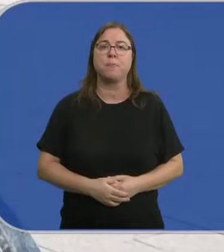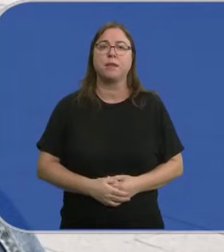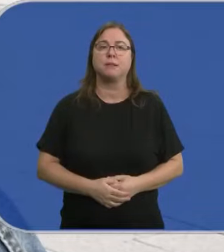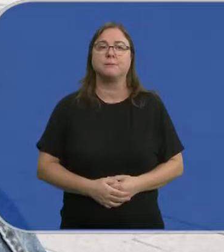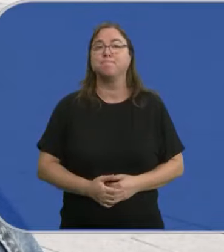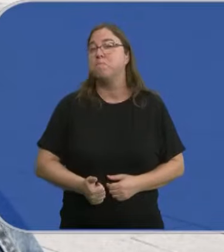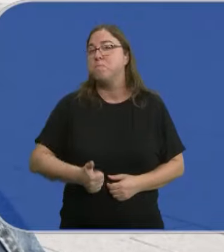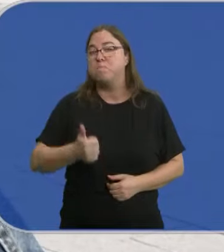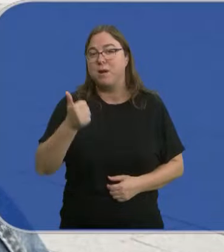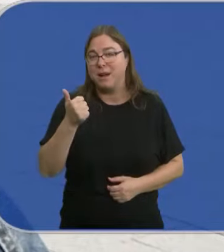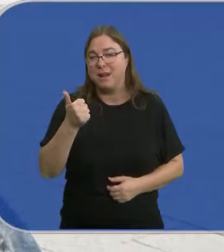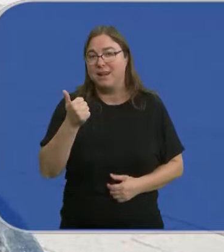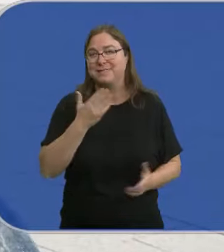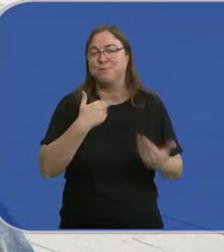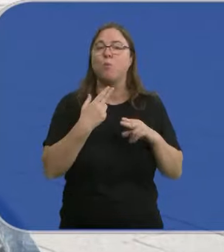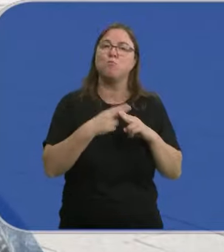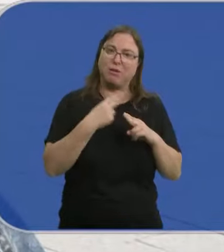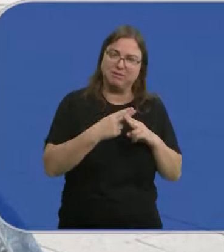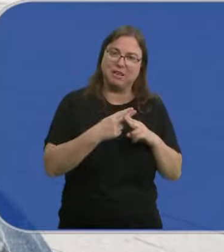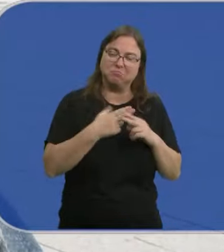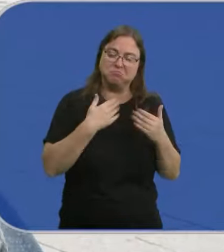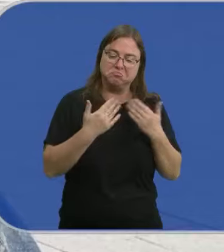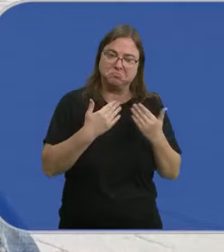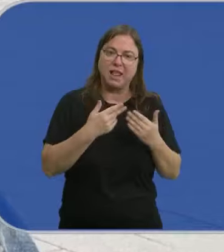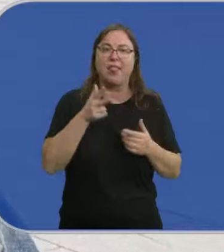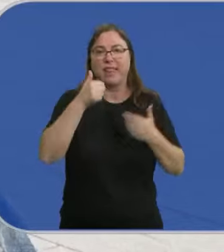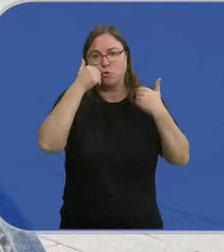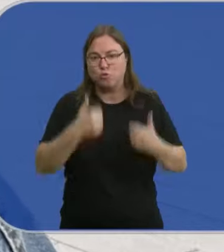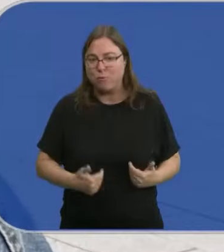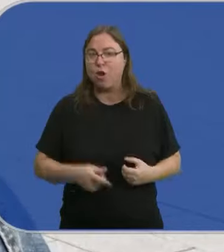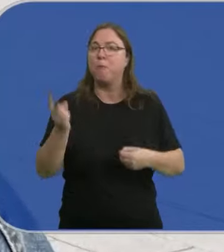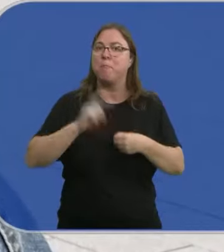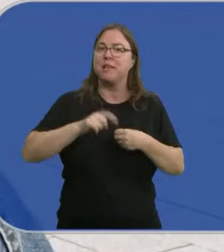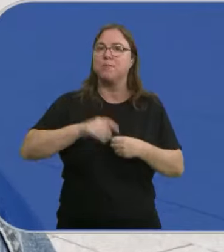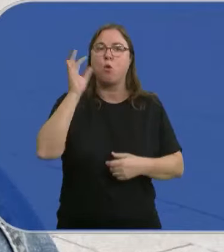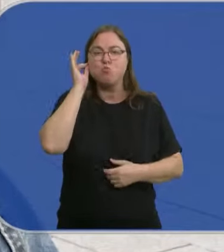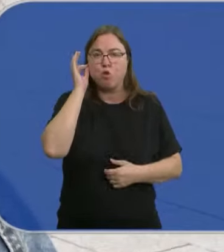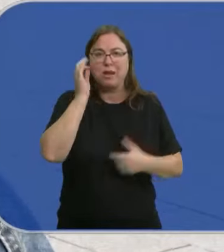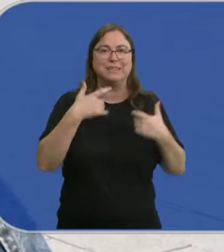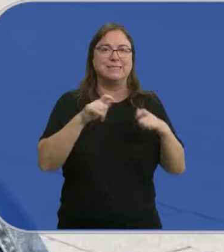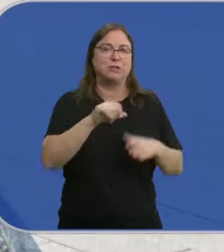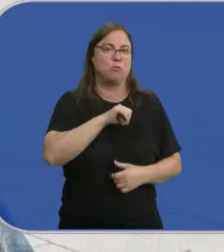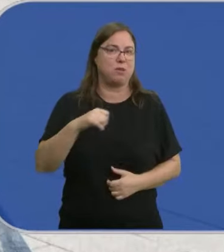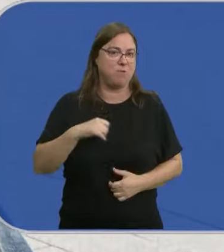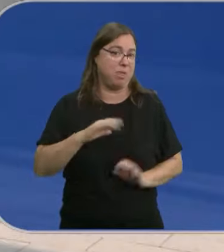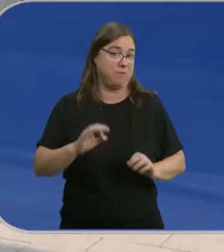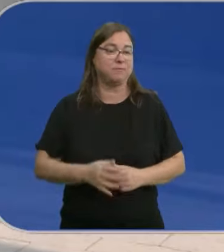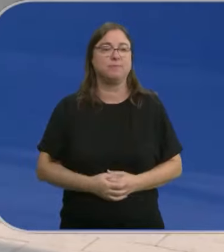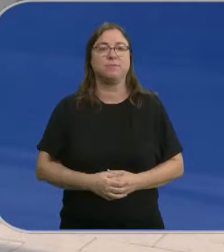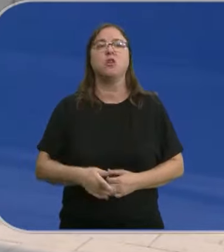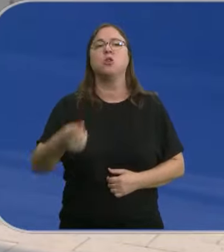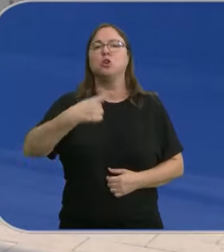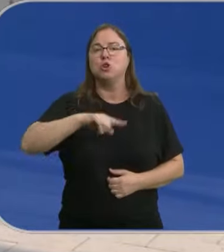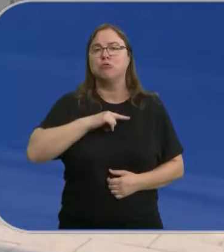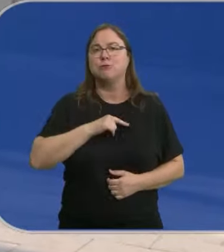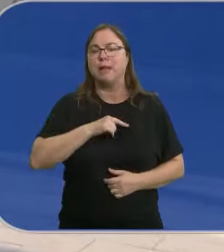en conversaciones de política, de derechos humanos, de participación de las mujeres en el sector privado y cosas así. Tenemos